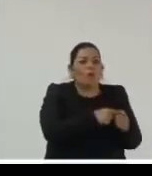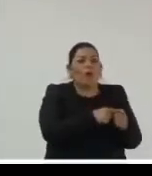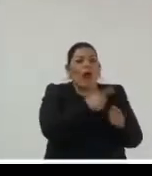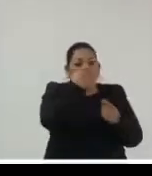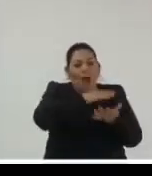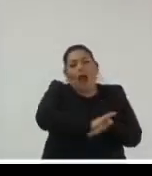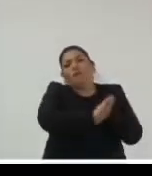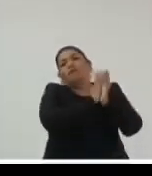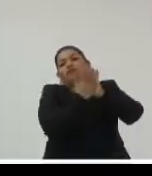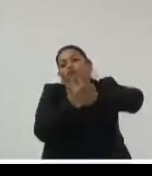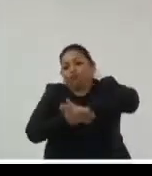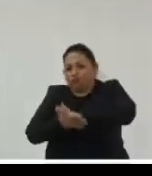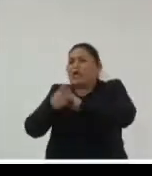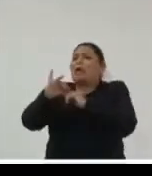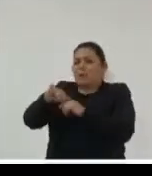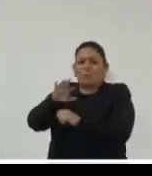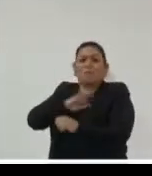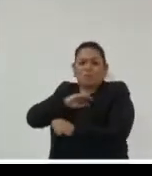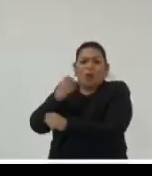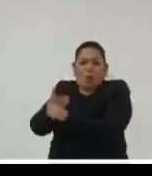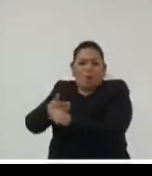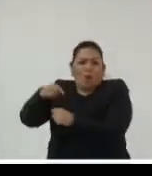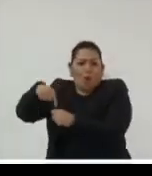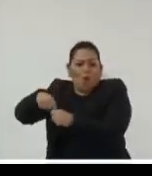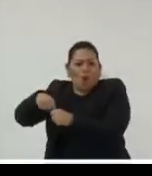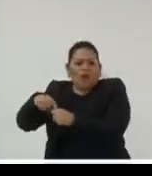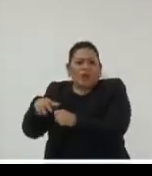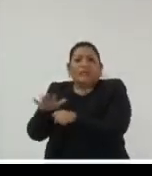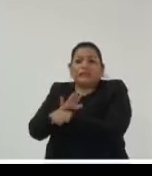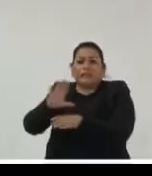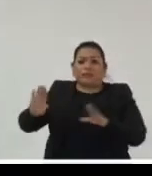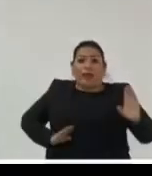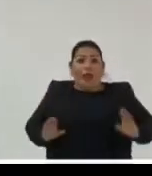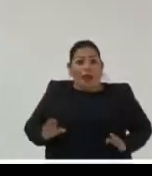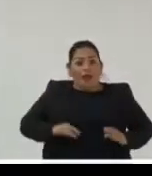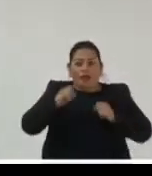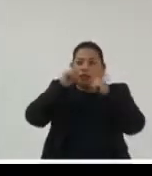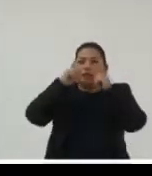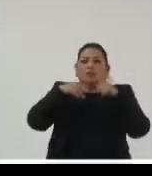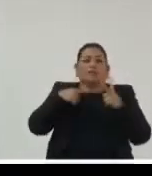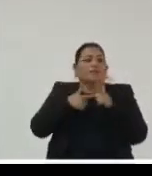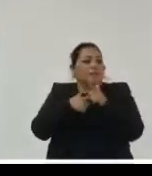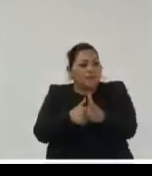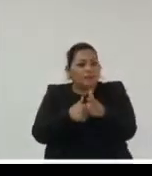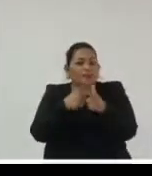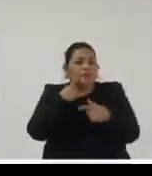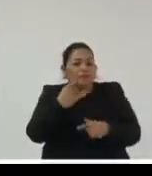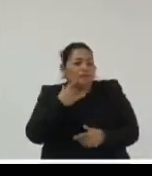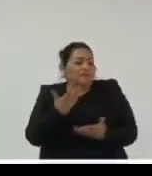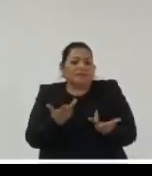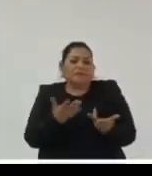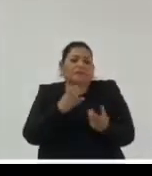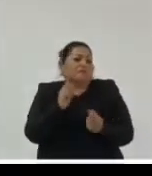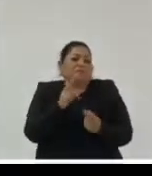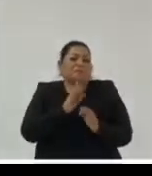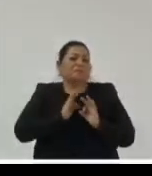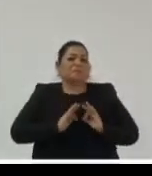retos y las crisis en oportunidades lo que tiene que existir es la actitud para reaccionar y para poder actuar adecuadamente ¿ok?